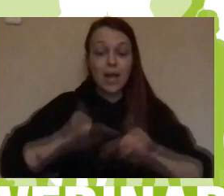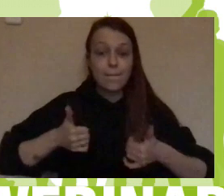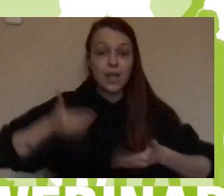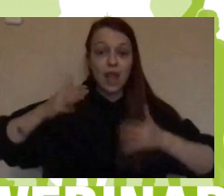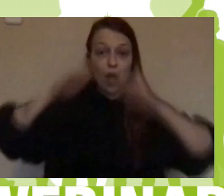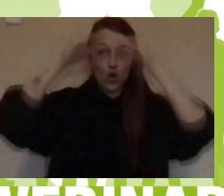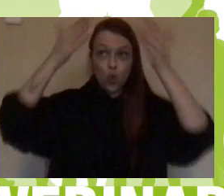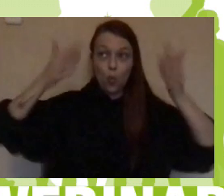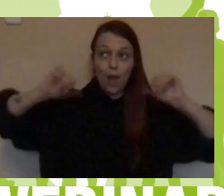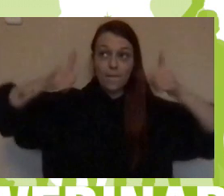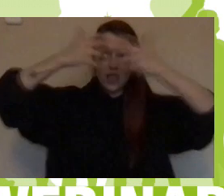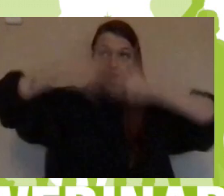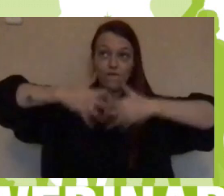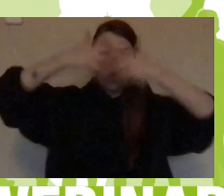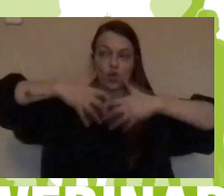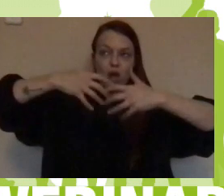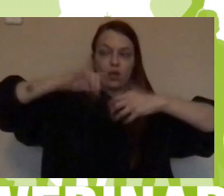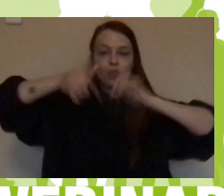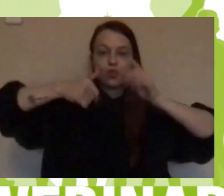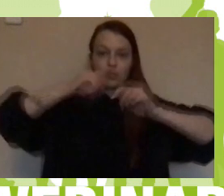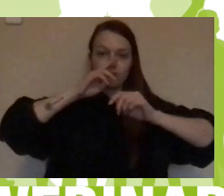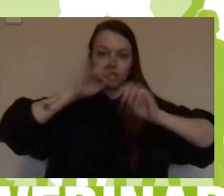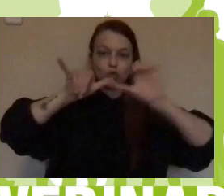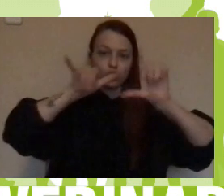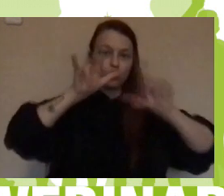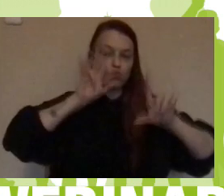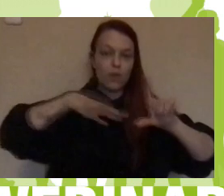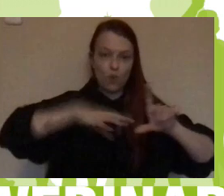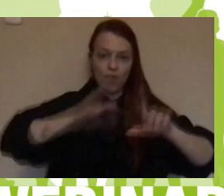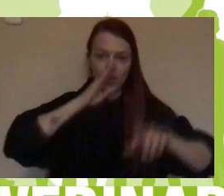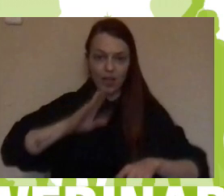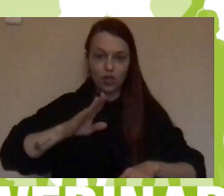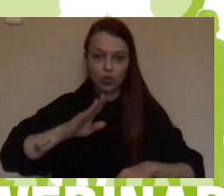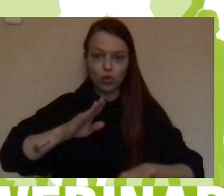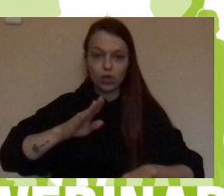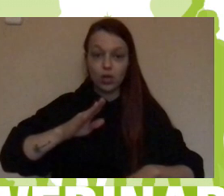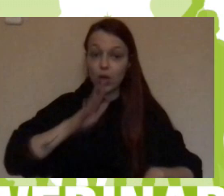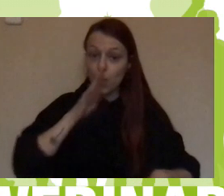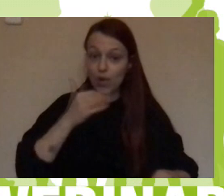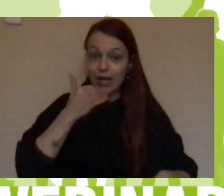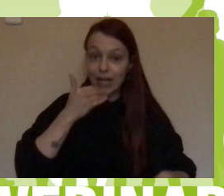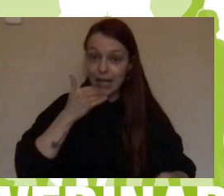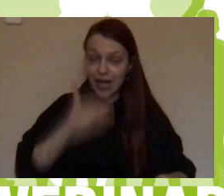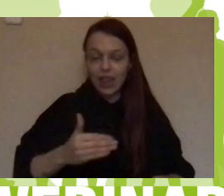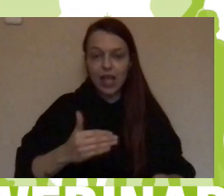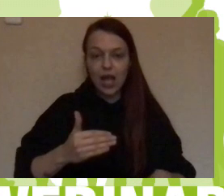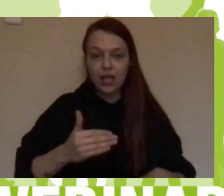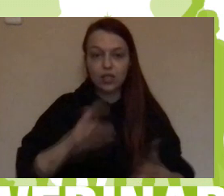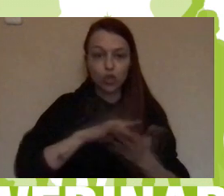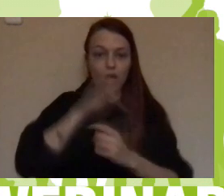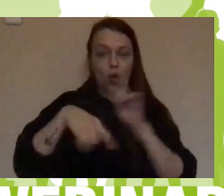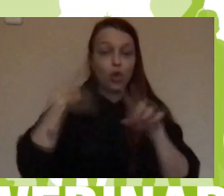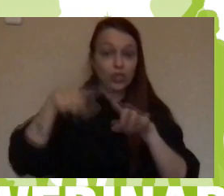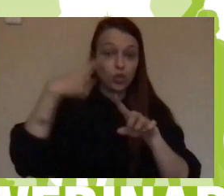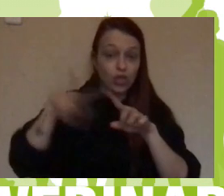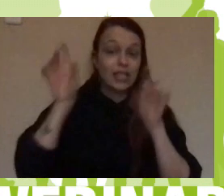cúpula, que está en el hall de nuestro centro y que va a servir para muchos hechos educativos que vamos a empezar a hacer